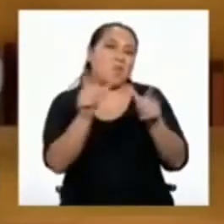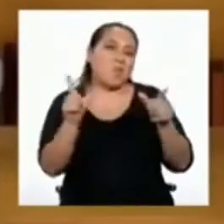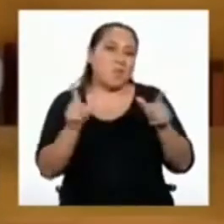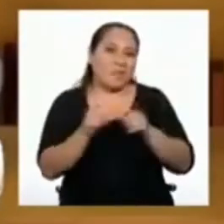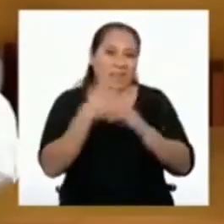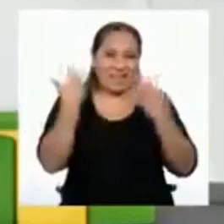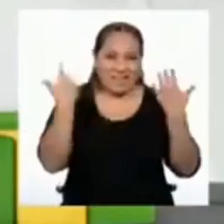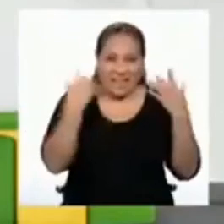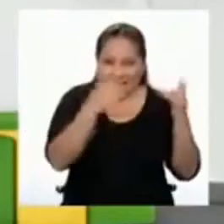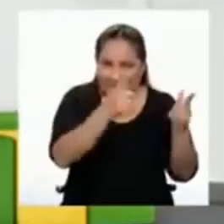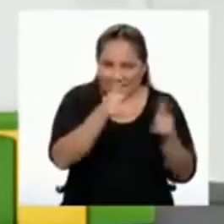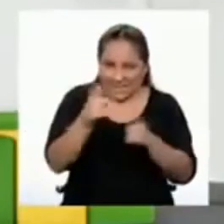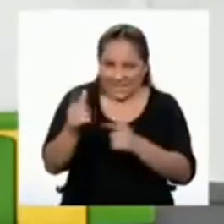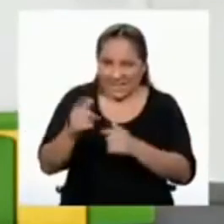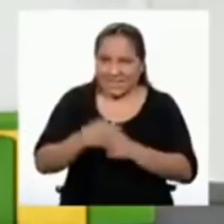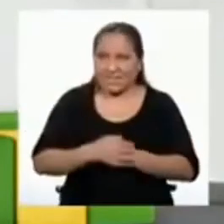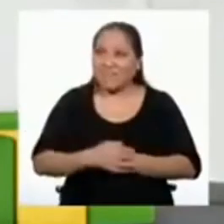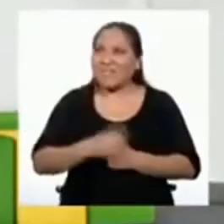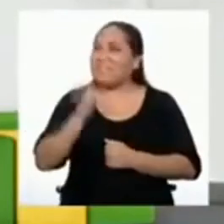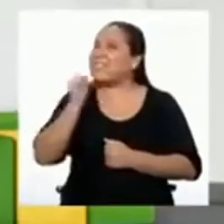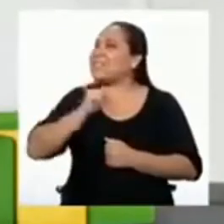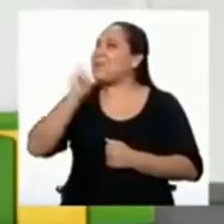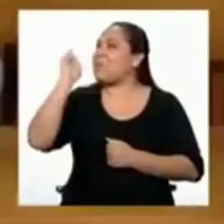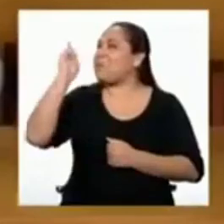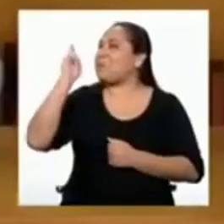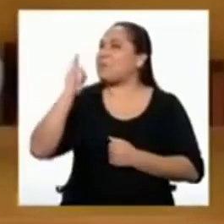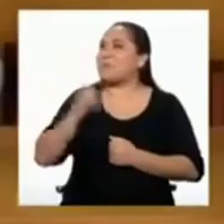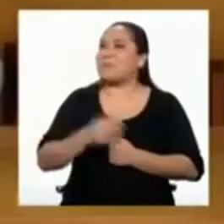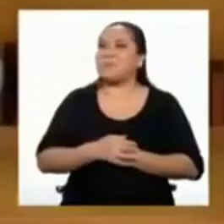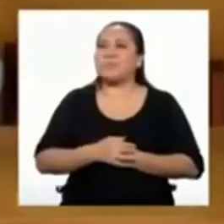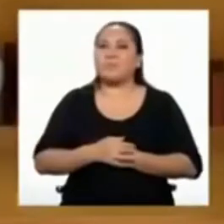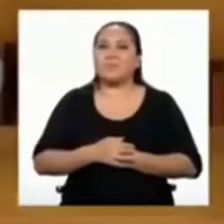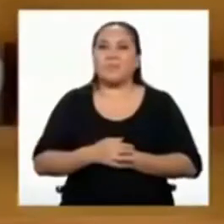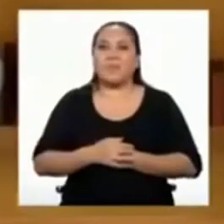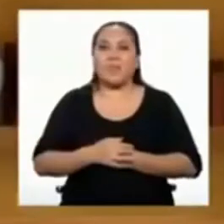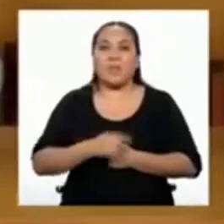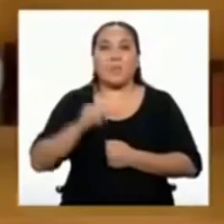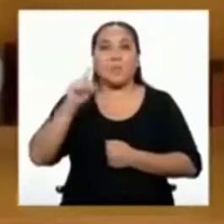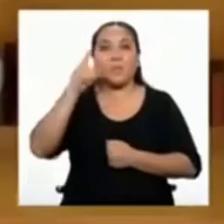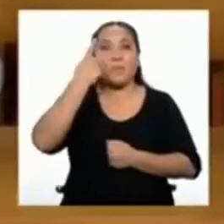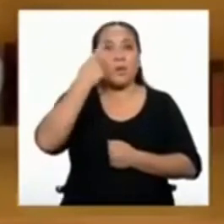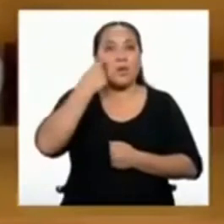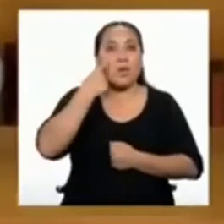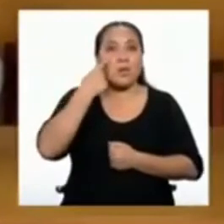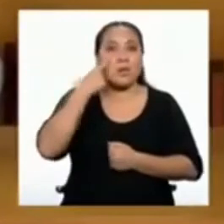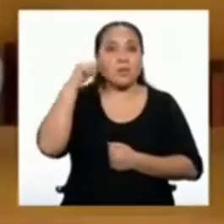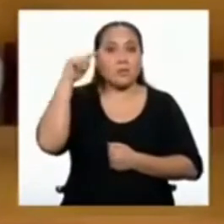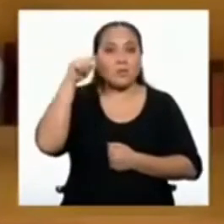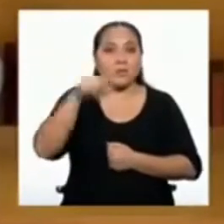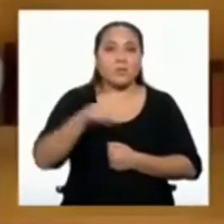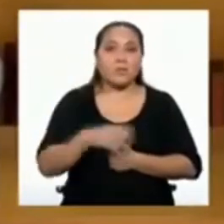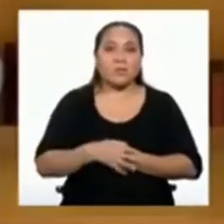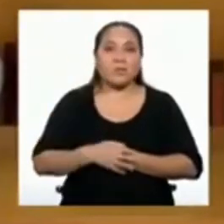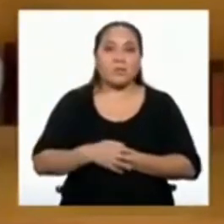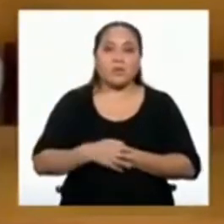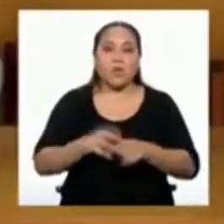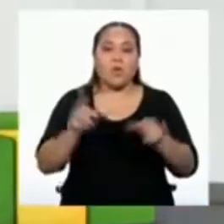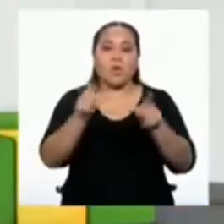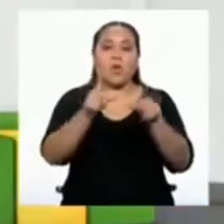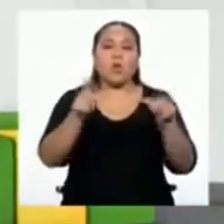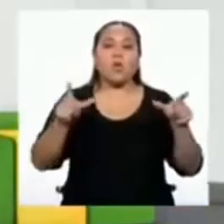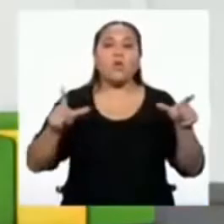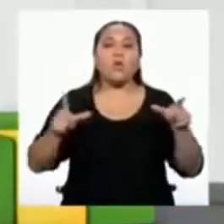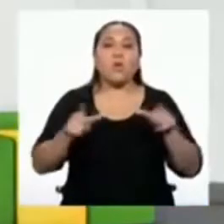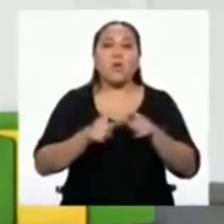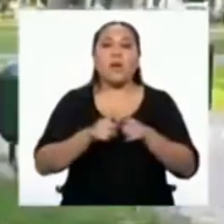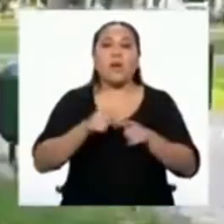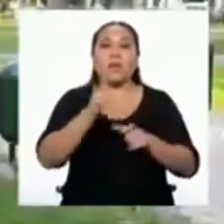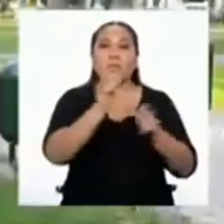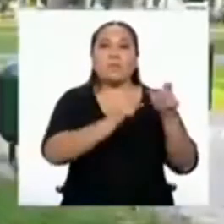¿Estás lista? Sí, profesor. Lo primero que conoceremos será el espacio público.